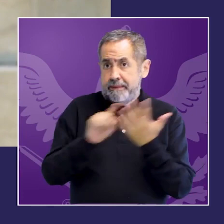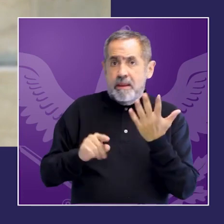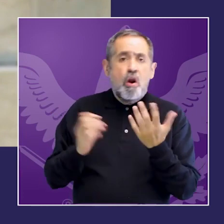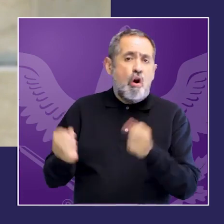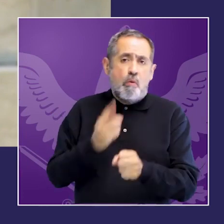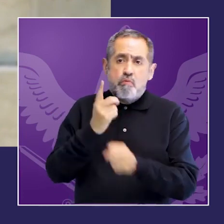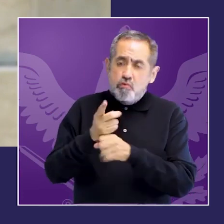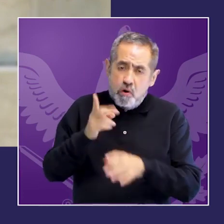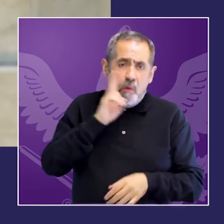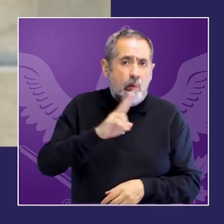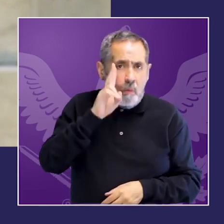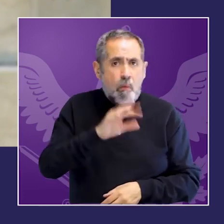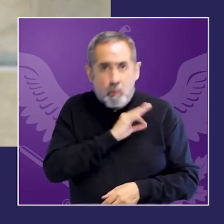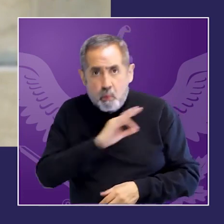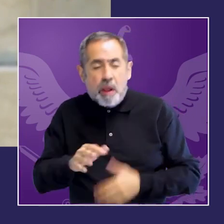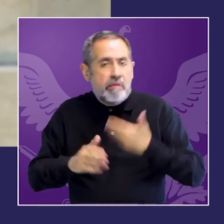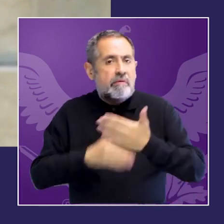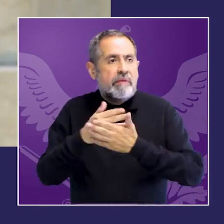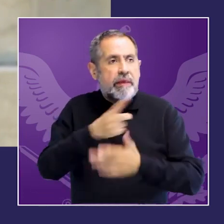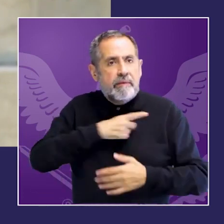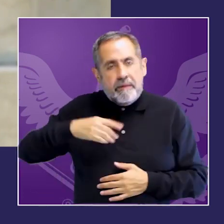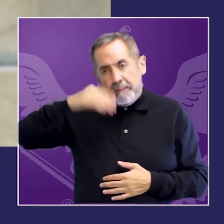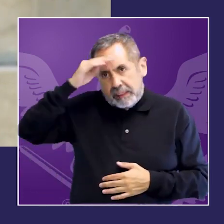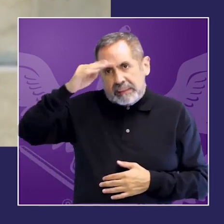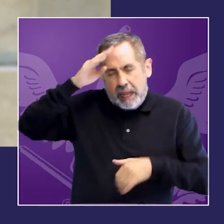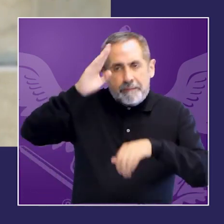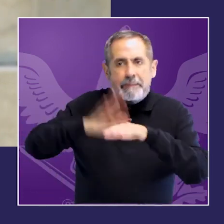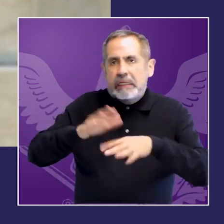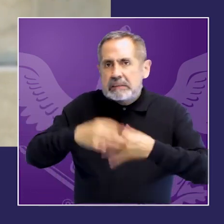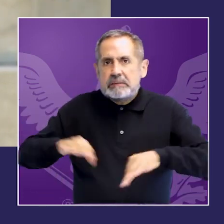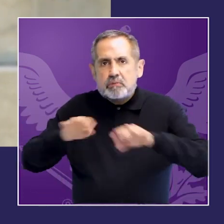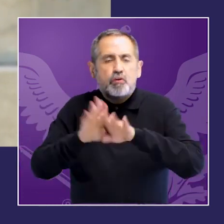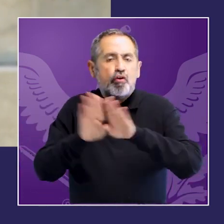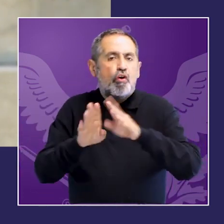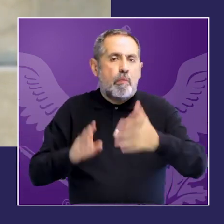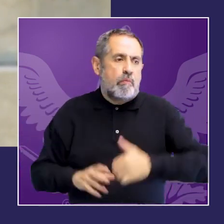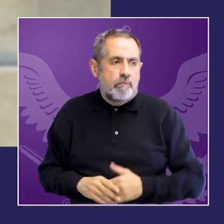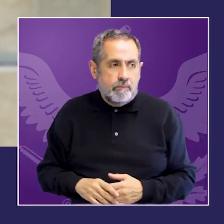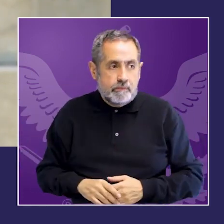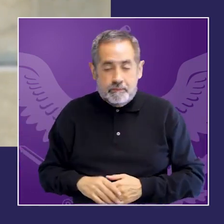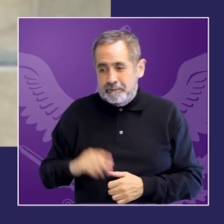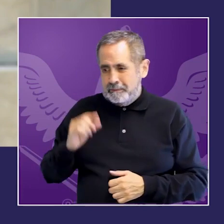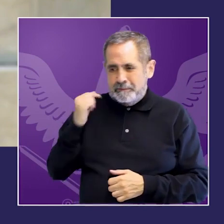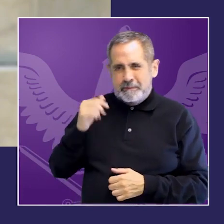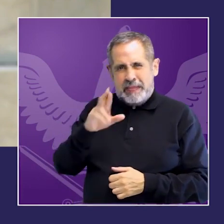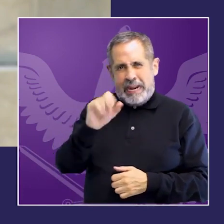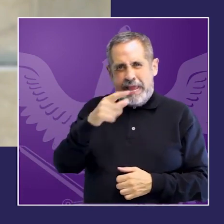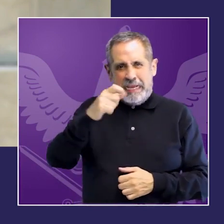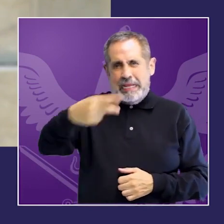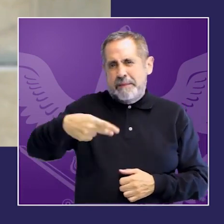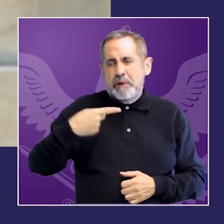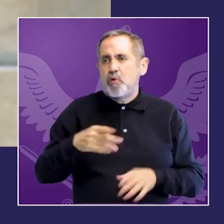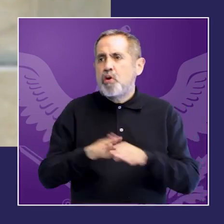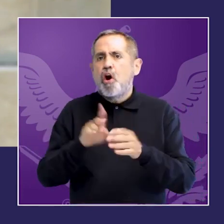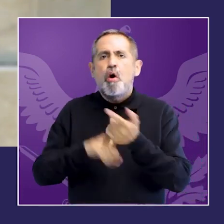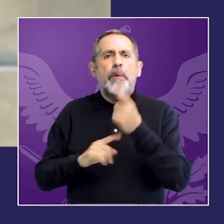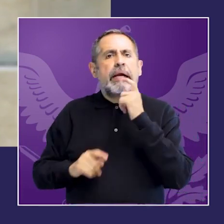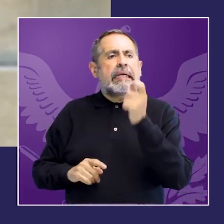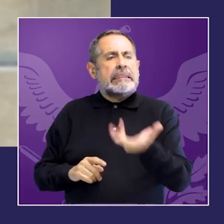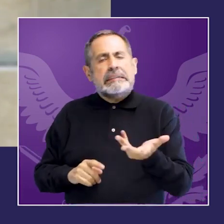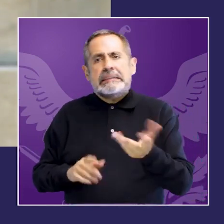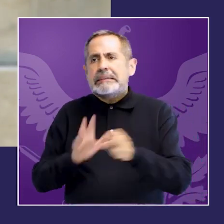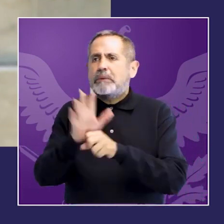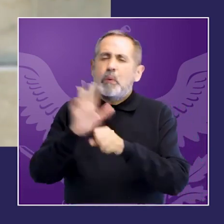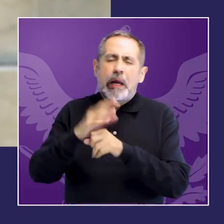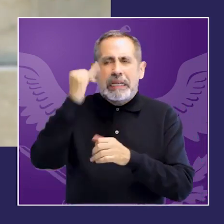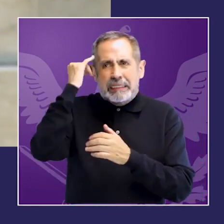en el medio hay un sinfín de oportunidades y de posibilidades que creo que hay que buscar con mayor creatividad hoy más temprano Raquel Asensio preguntaba